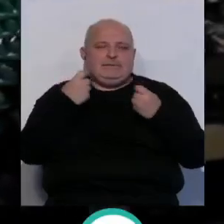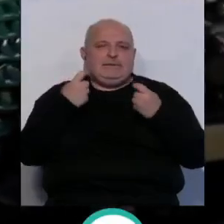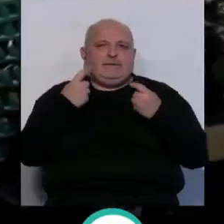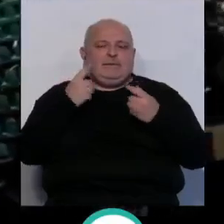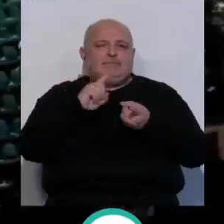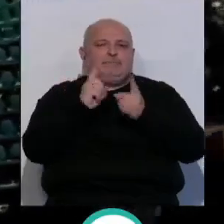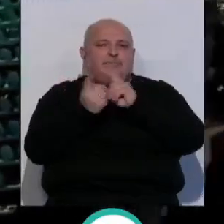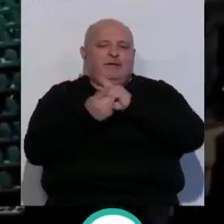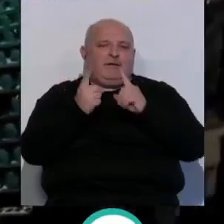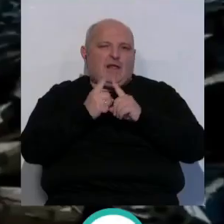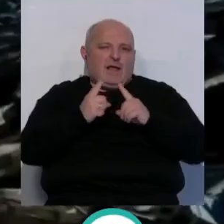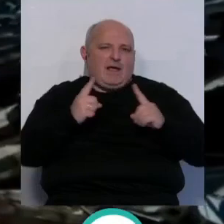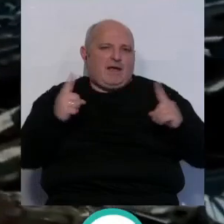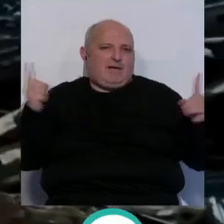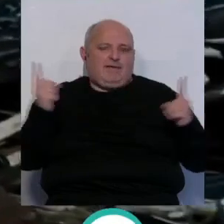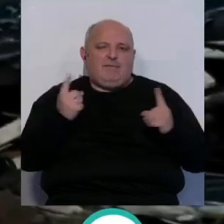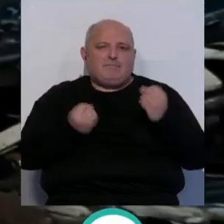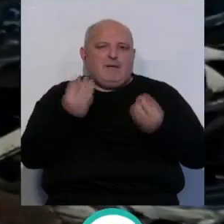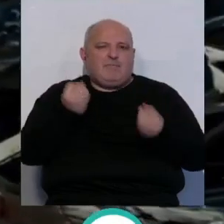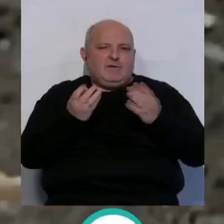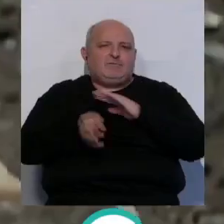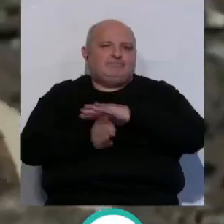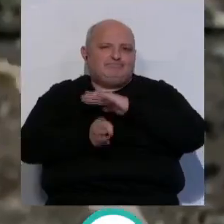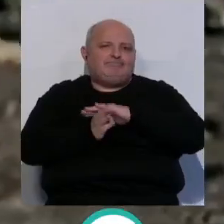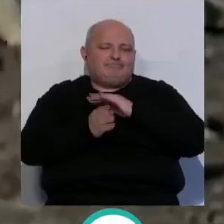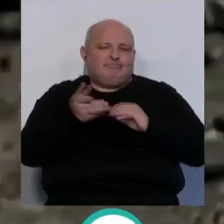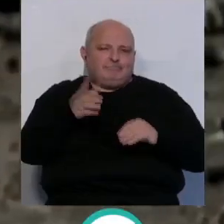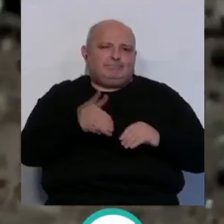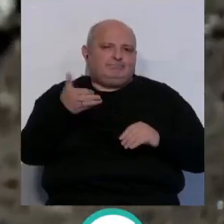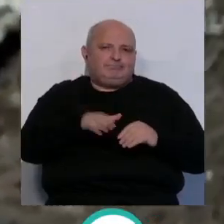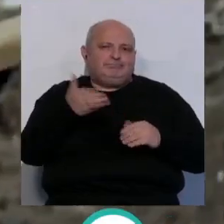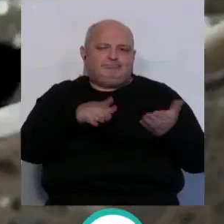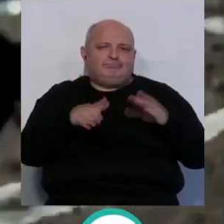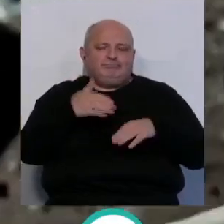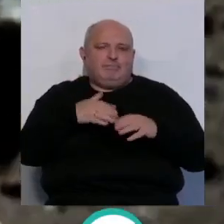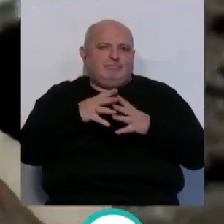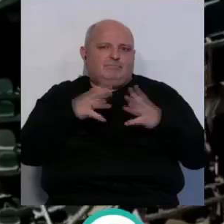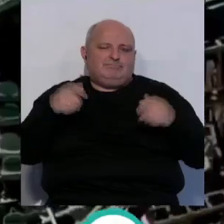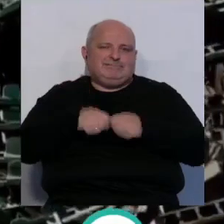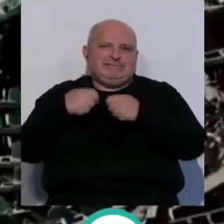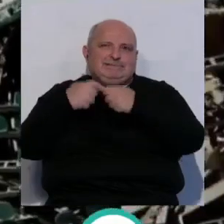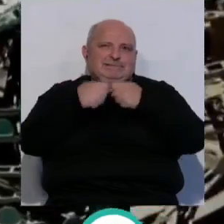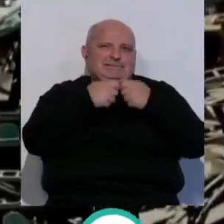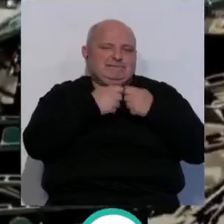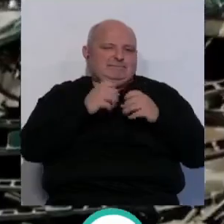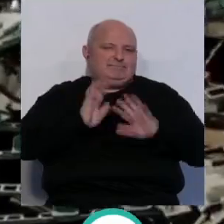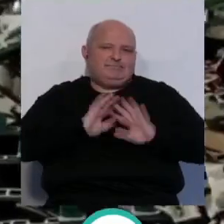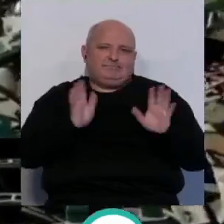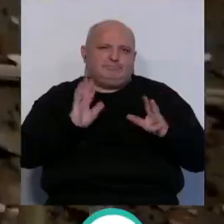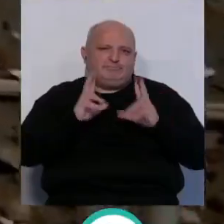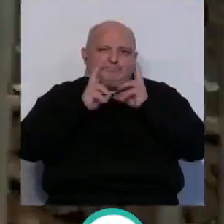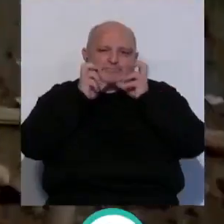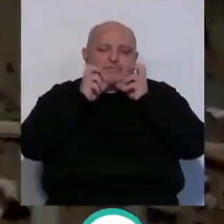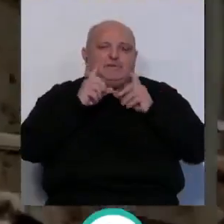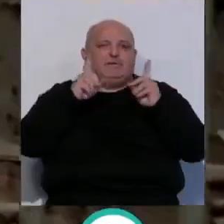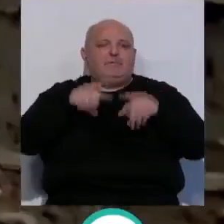en una guerra larga que no solo ha generado y sigue generando centenares de miles de víctimas y una enorme destrucción en el país agredido, sino